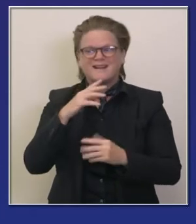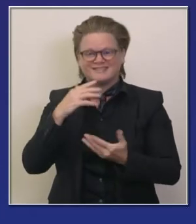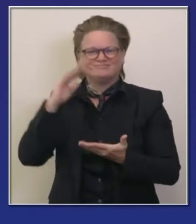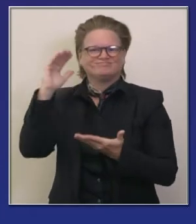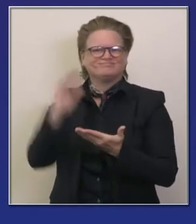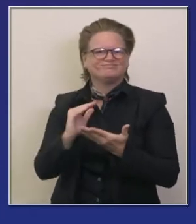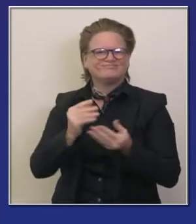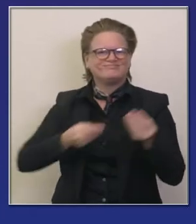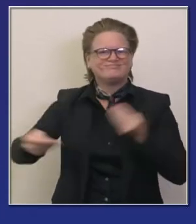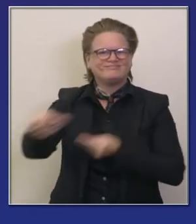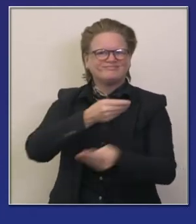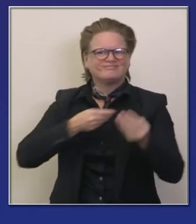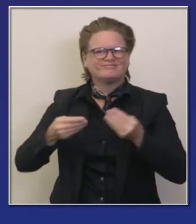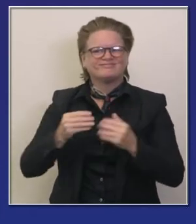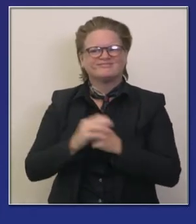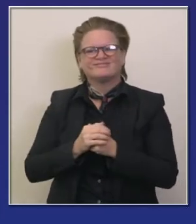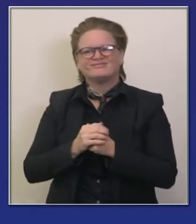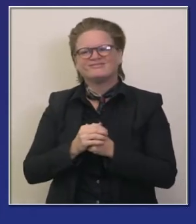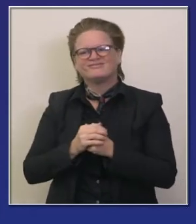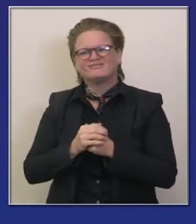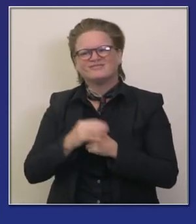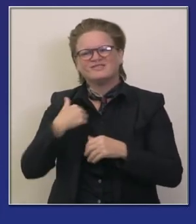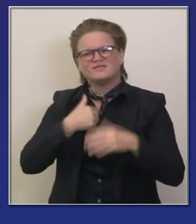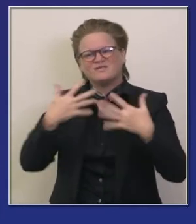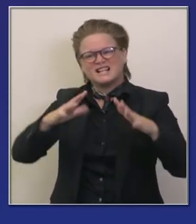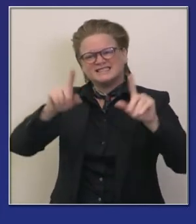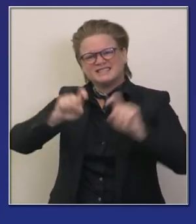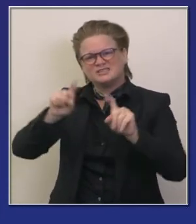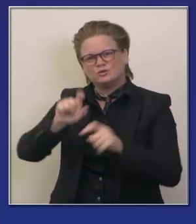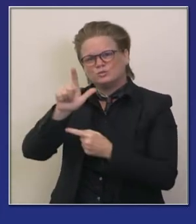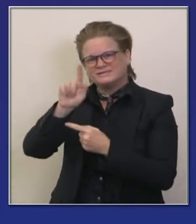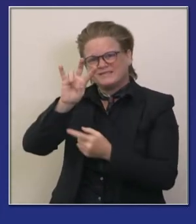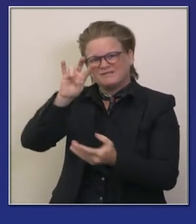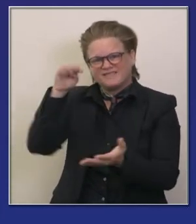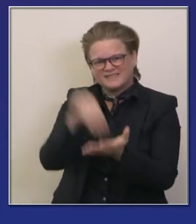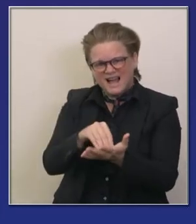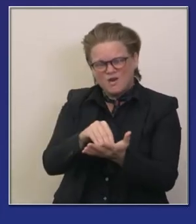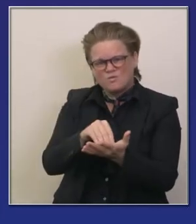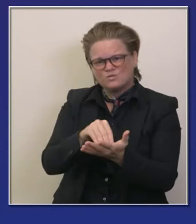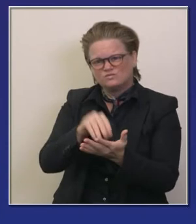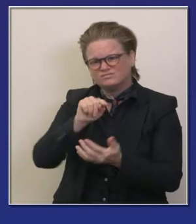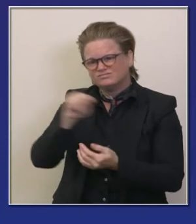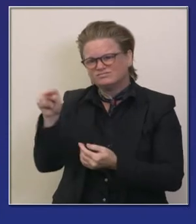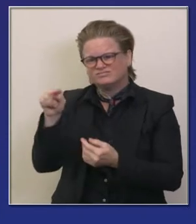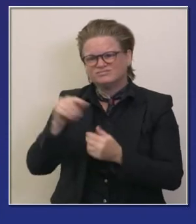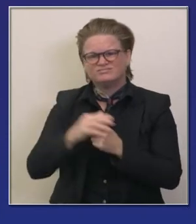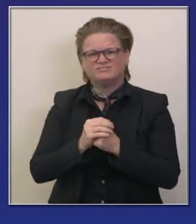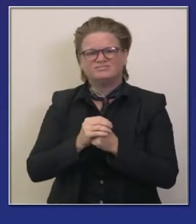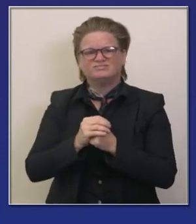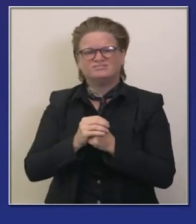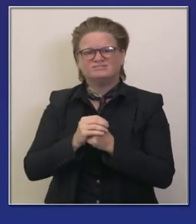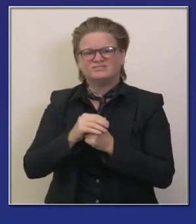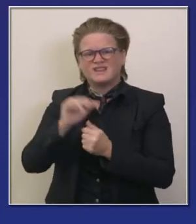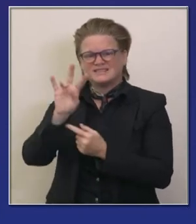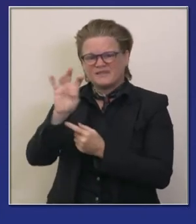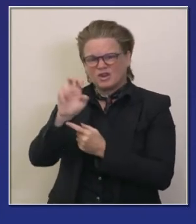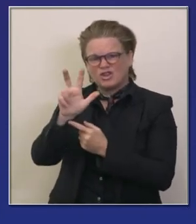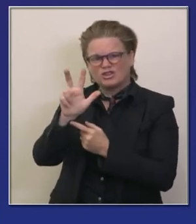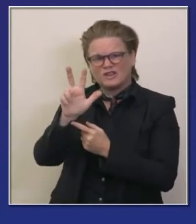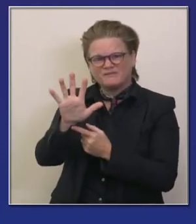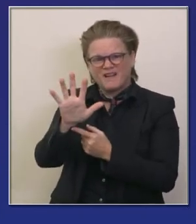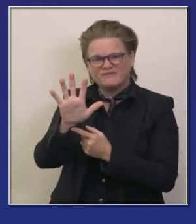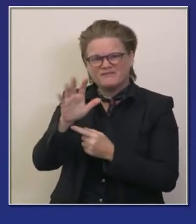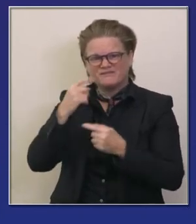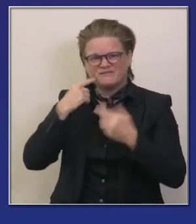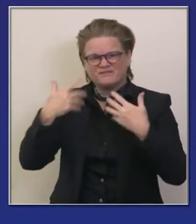cifras recientes 24 mil 735 son los números de casos nuevos el 6 de diciembre el promedio de siete